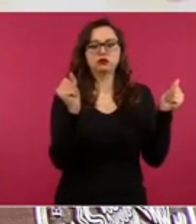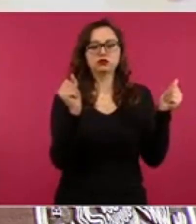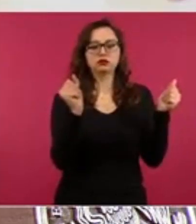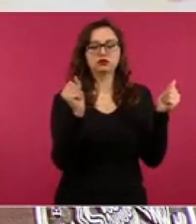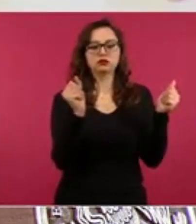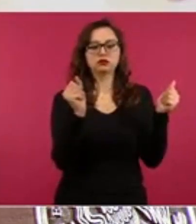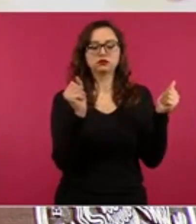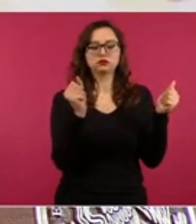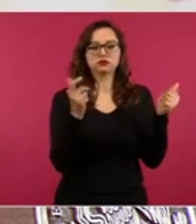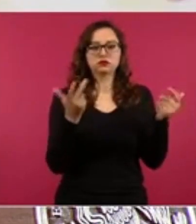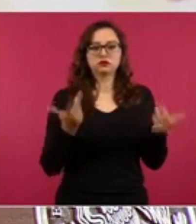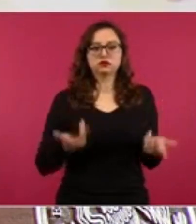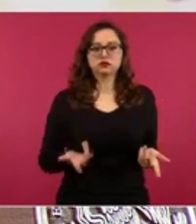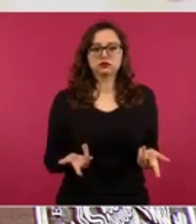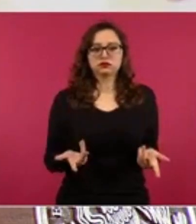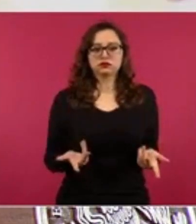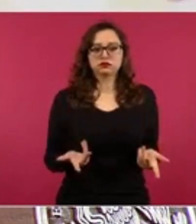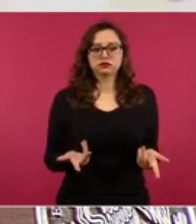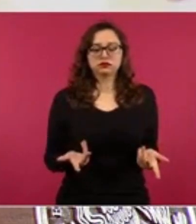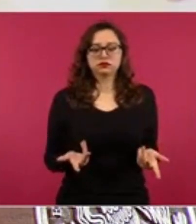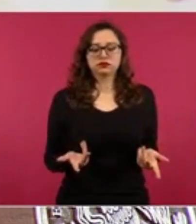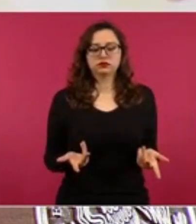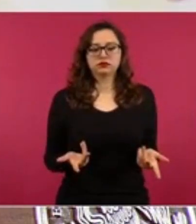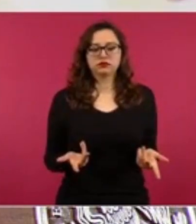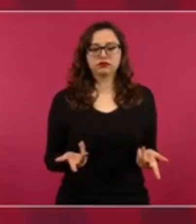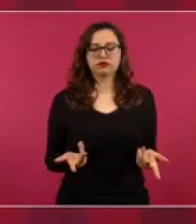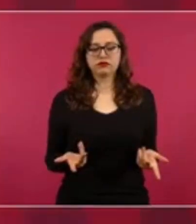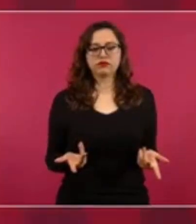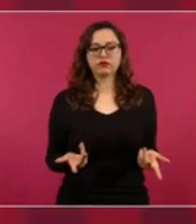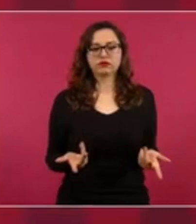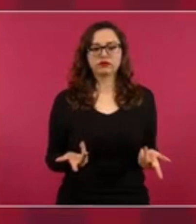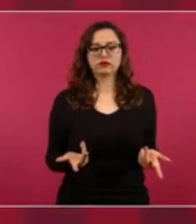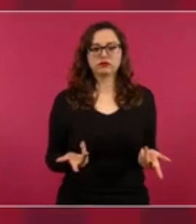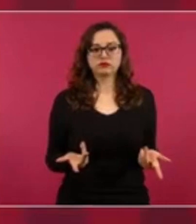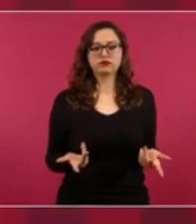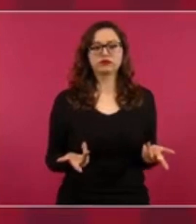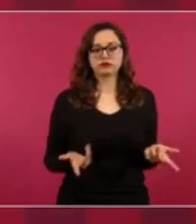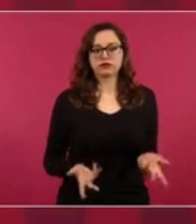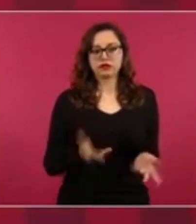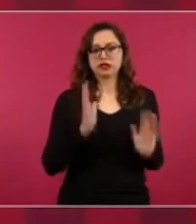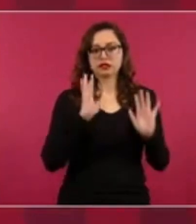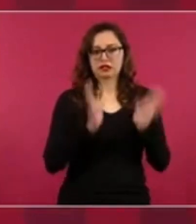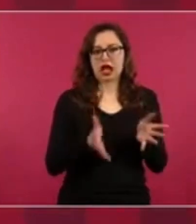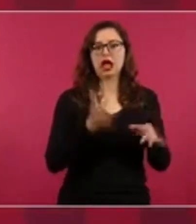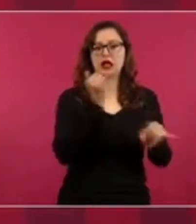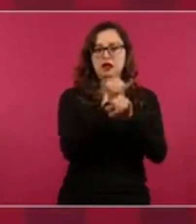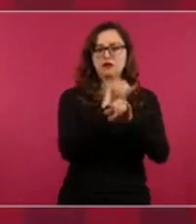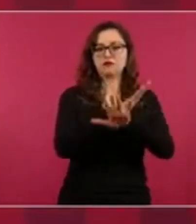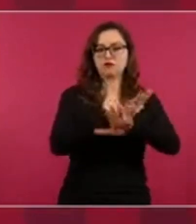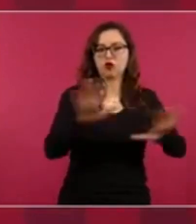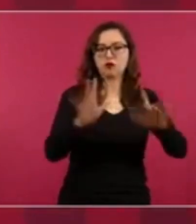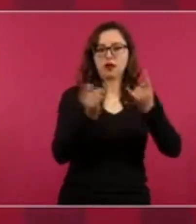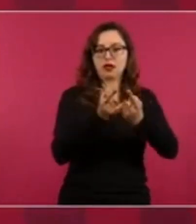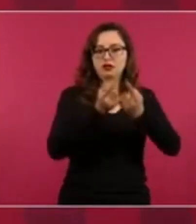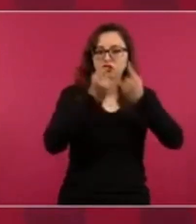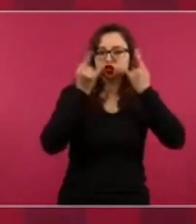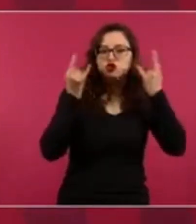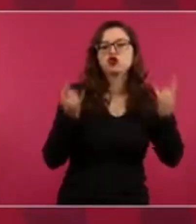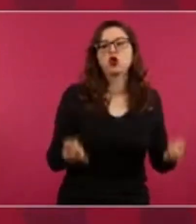Lo que se conoce en el informe es lo que sucedió, hay un relato,